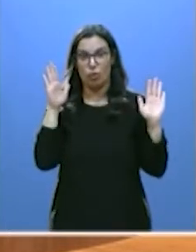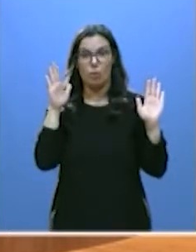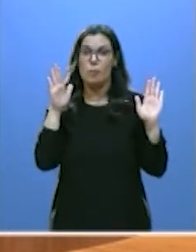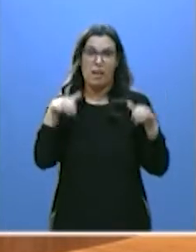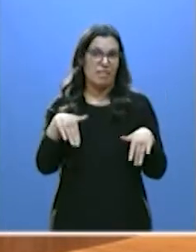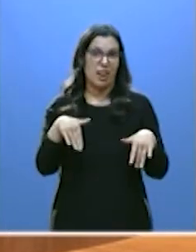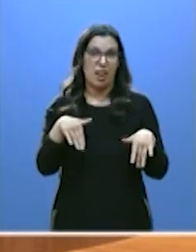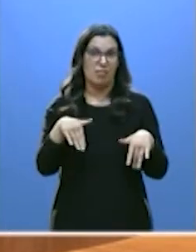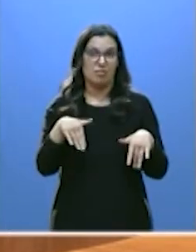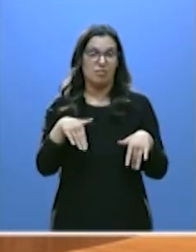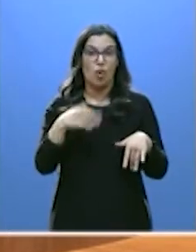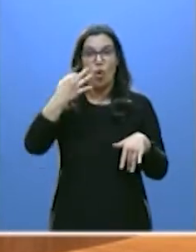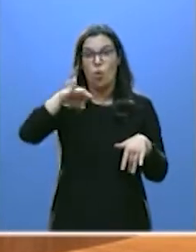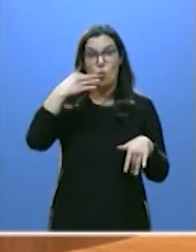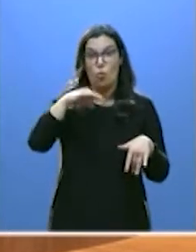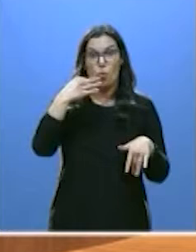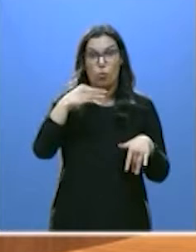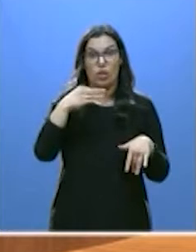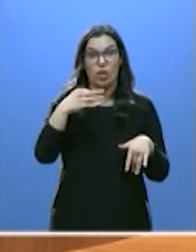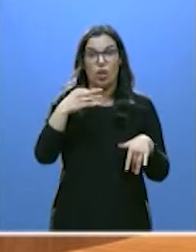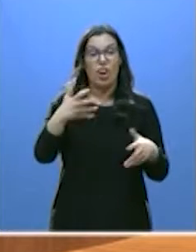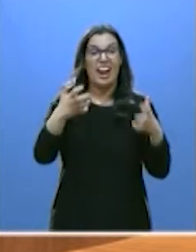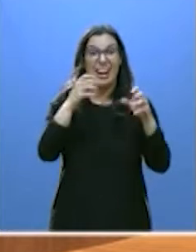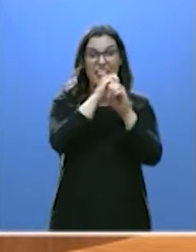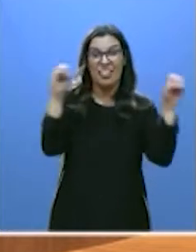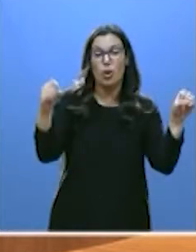su dignidad al suelo, señor Tudanca.